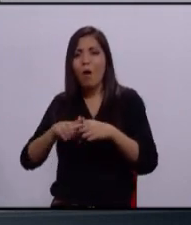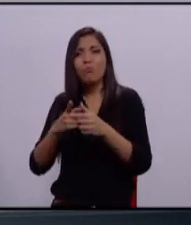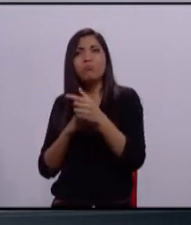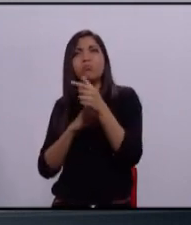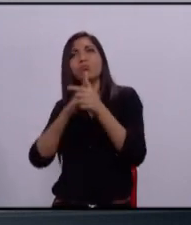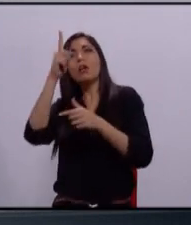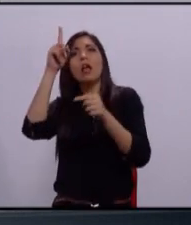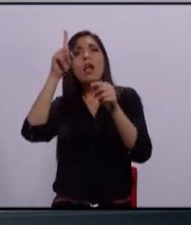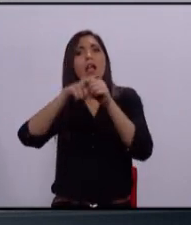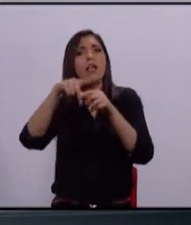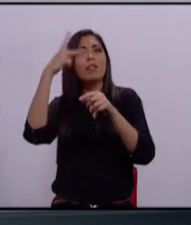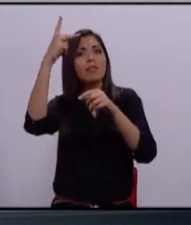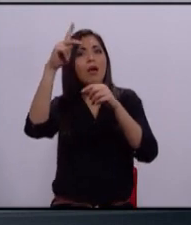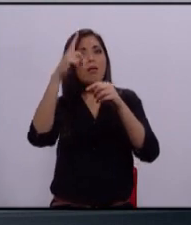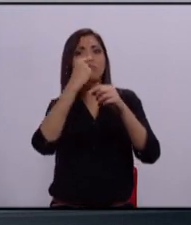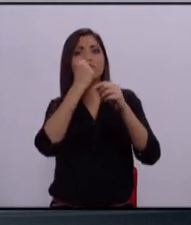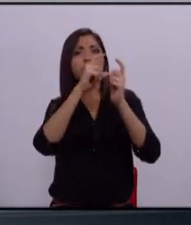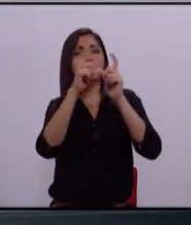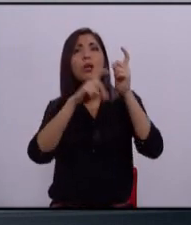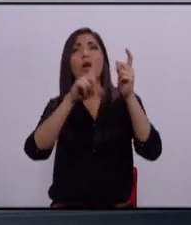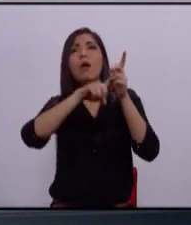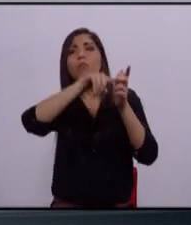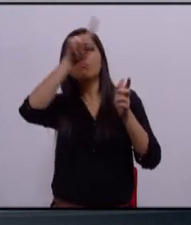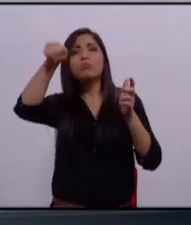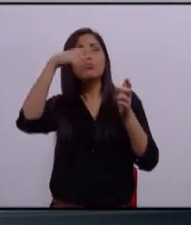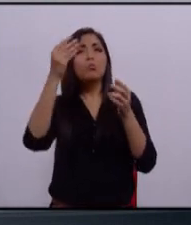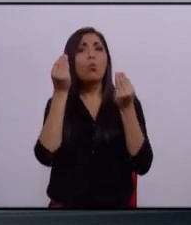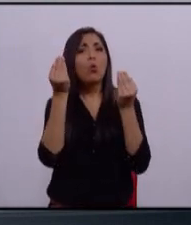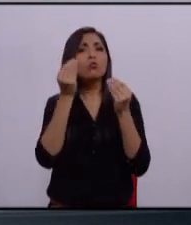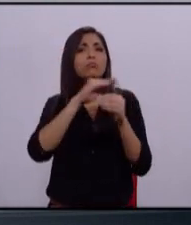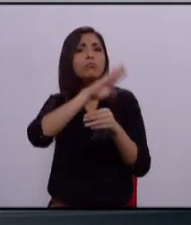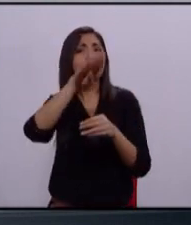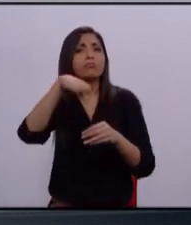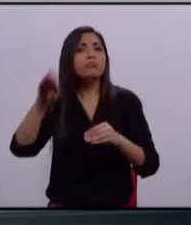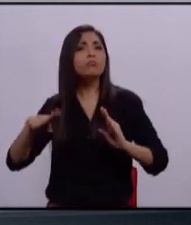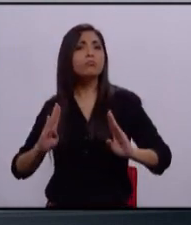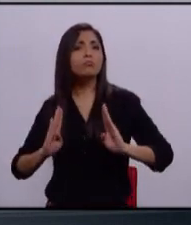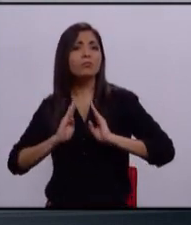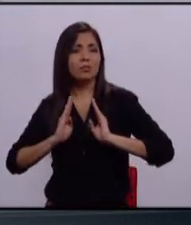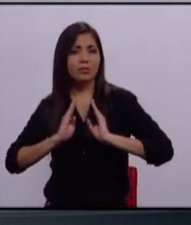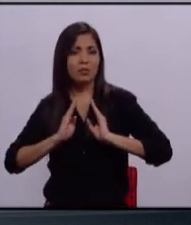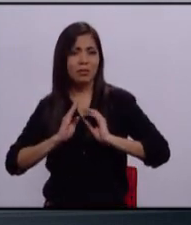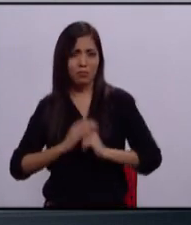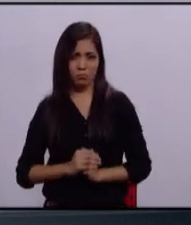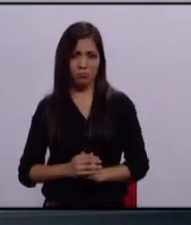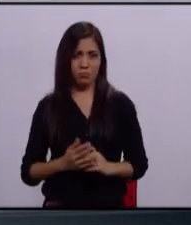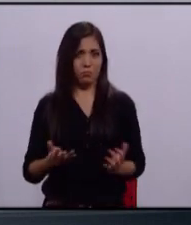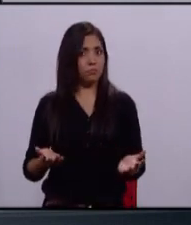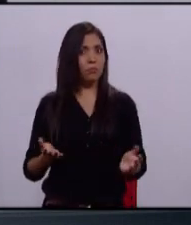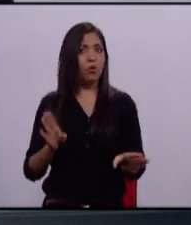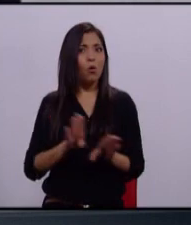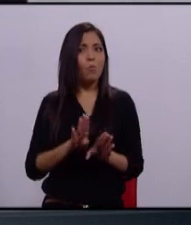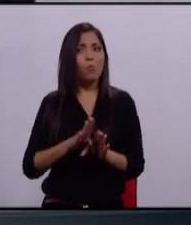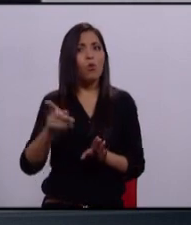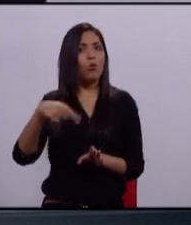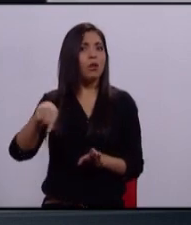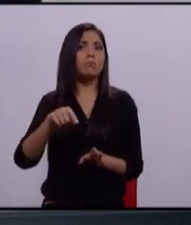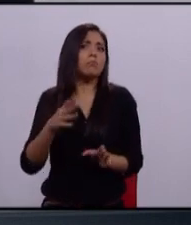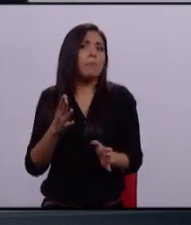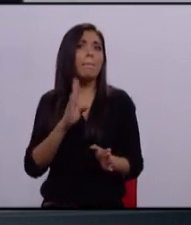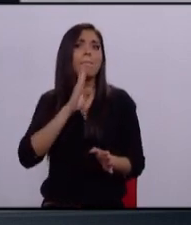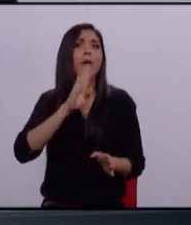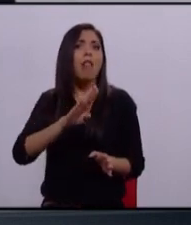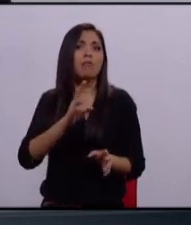fuerzas federales y matar lamentablemente a muchos militares se califica simplemente como un acto vandálico.